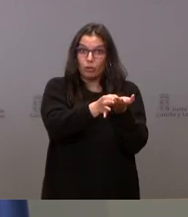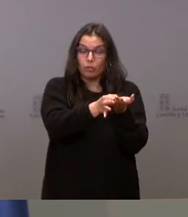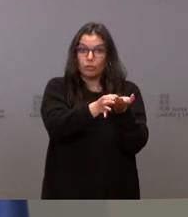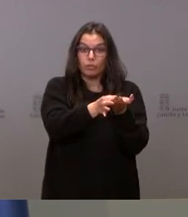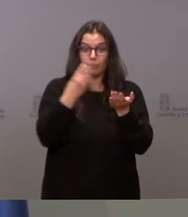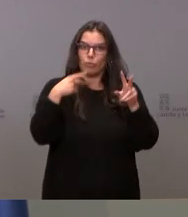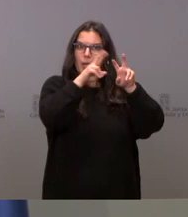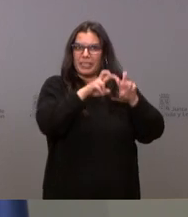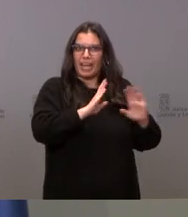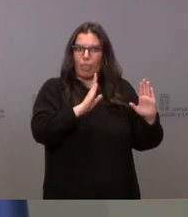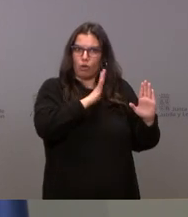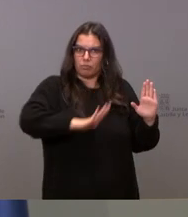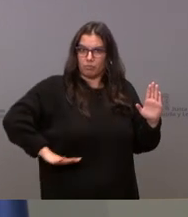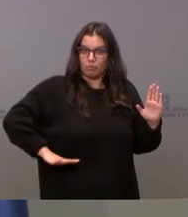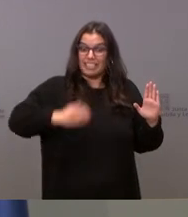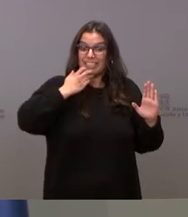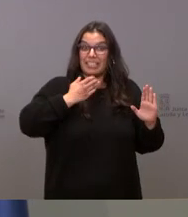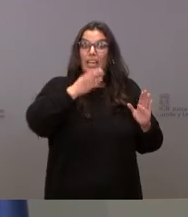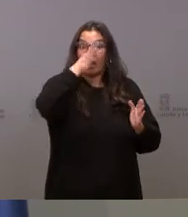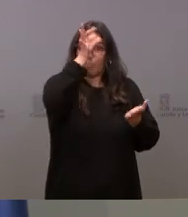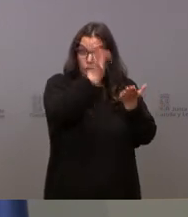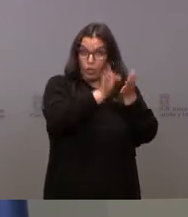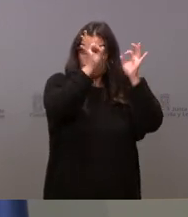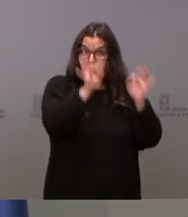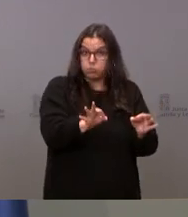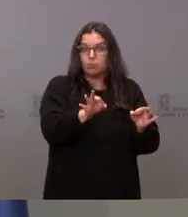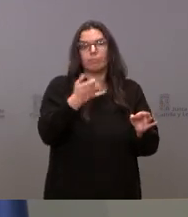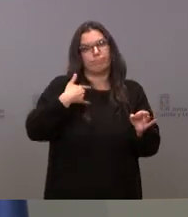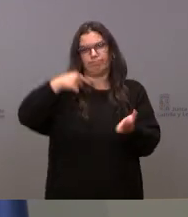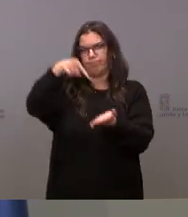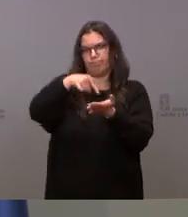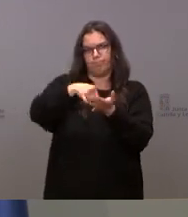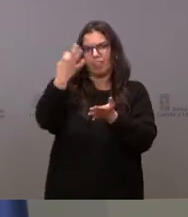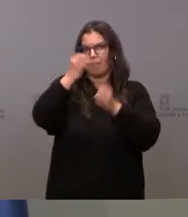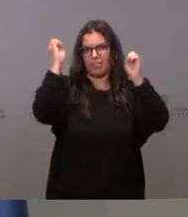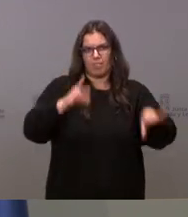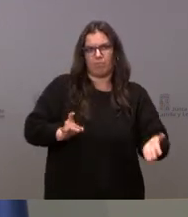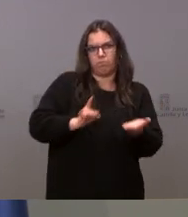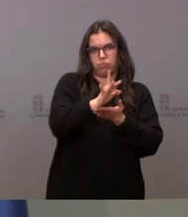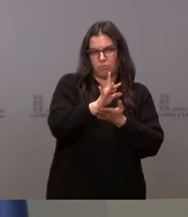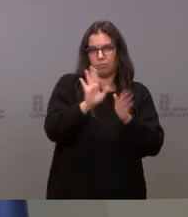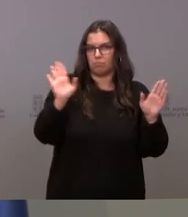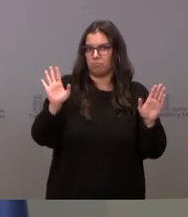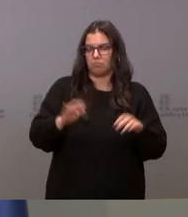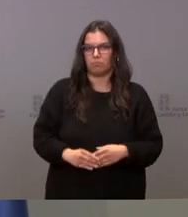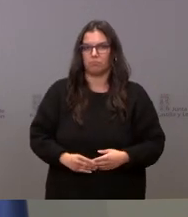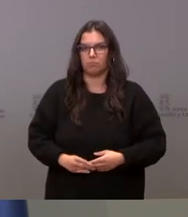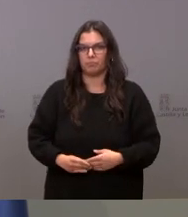fase de investigación si el proceso va más allá se exigirán las responsabilidades pertinentes